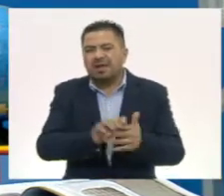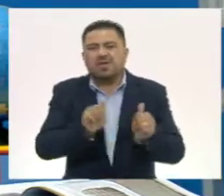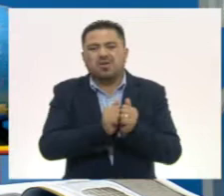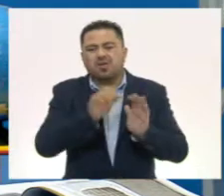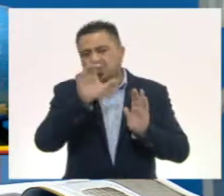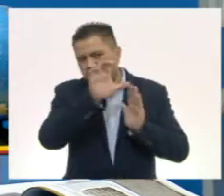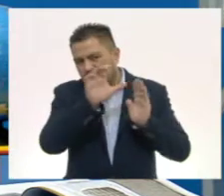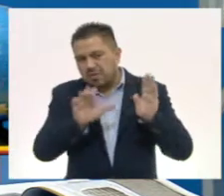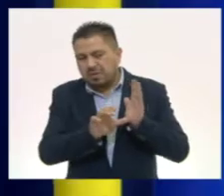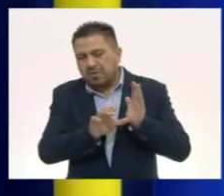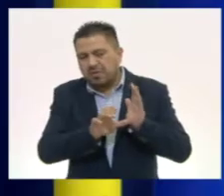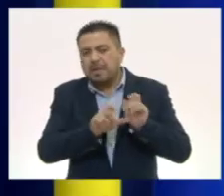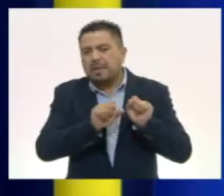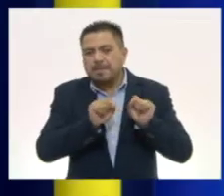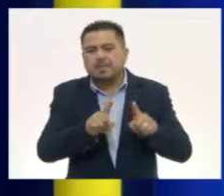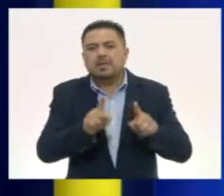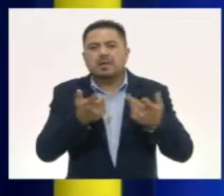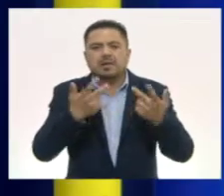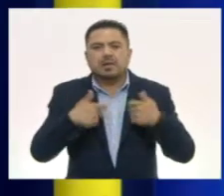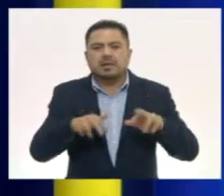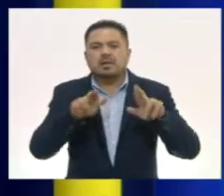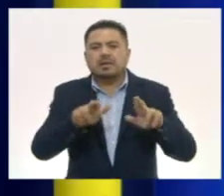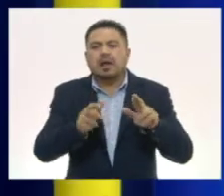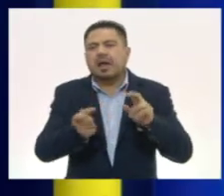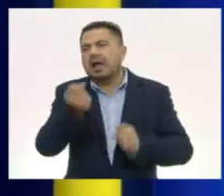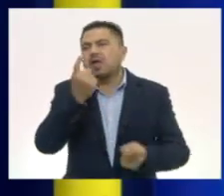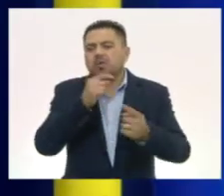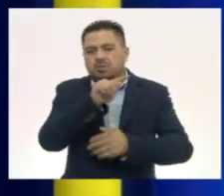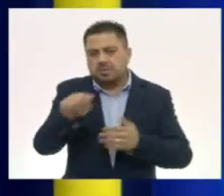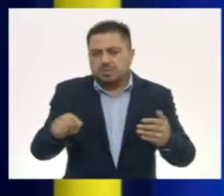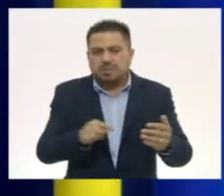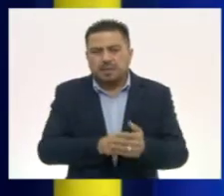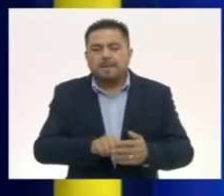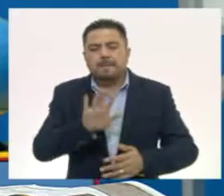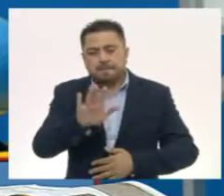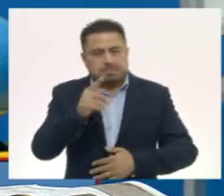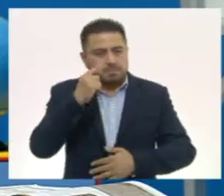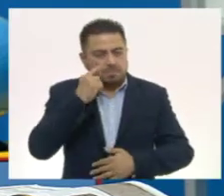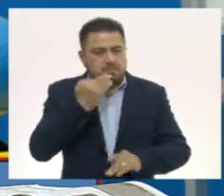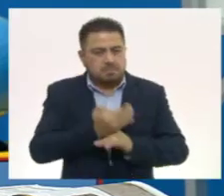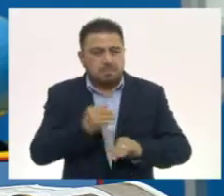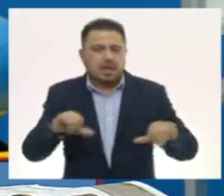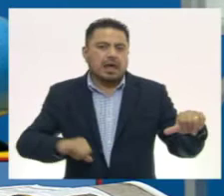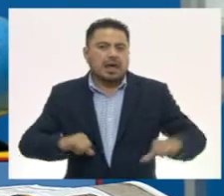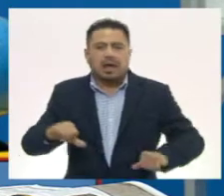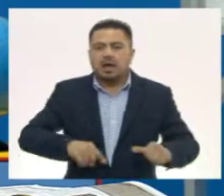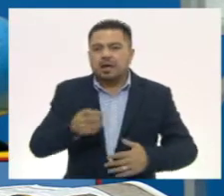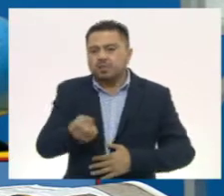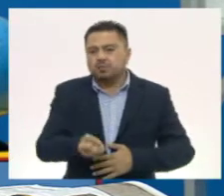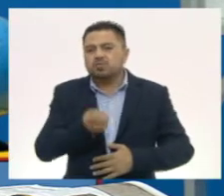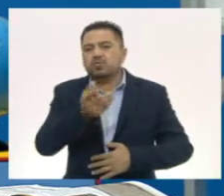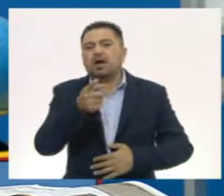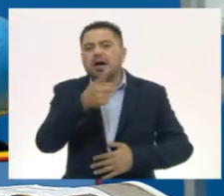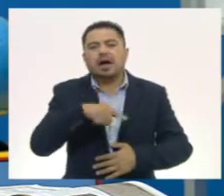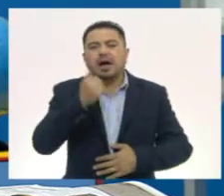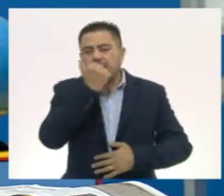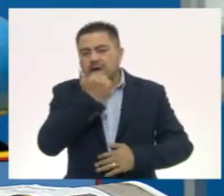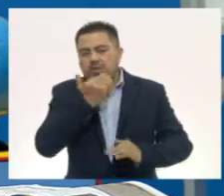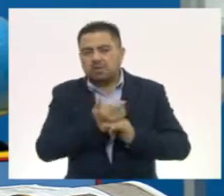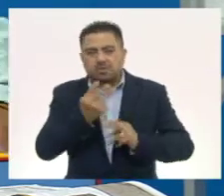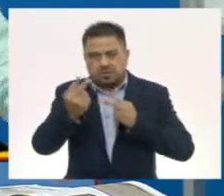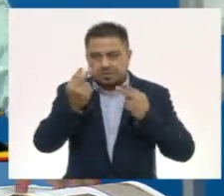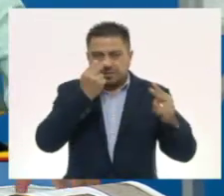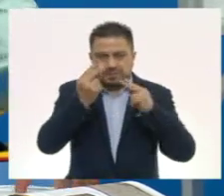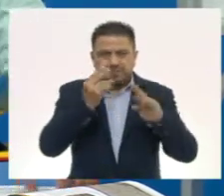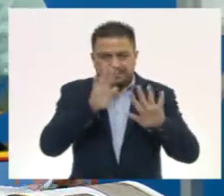códices también representados en alguna parte. Vamos a dar una actividad a los alumnos y alumnas que nos están viendo en casa.